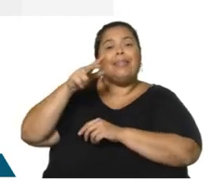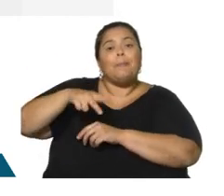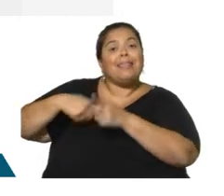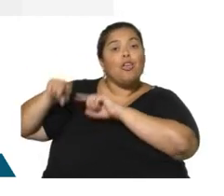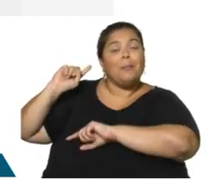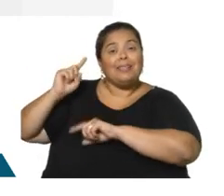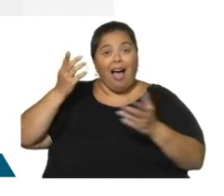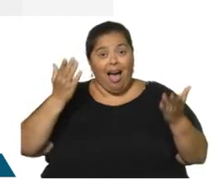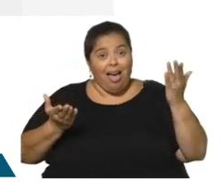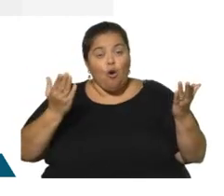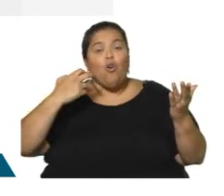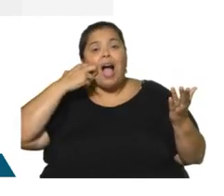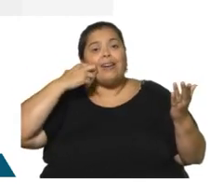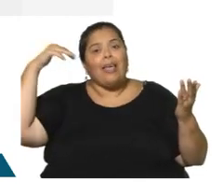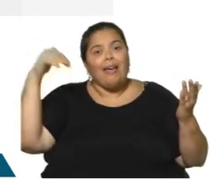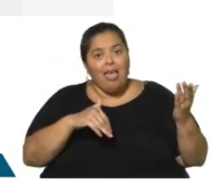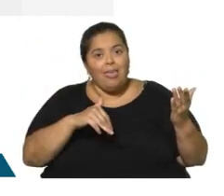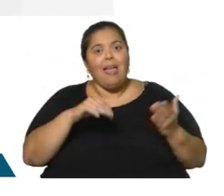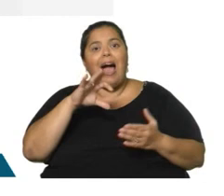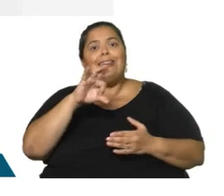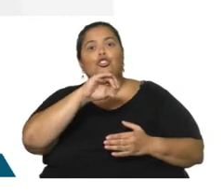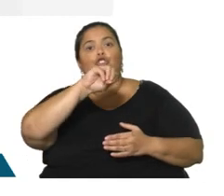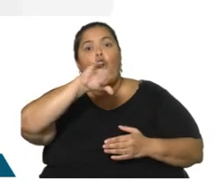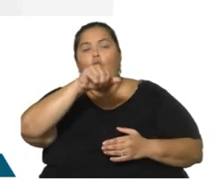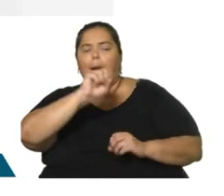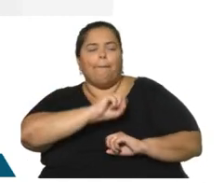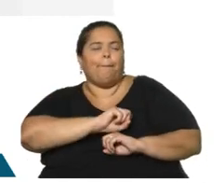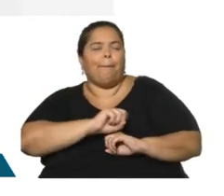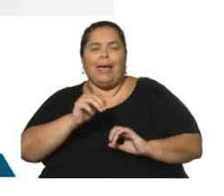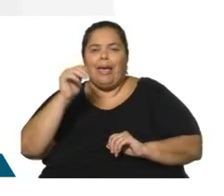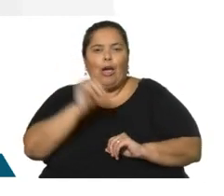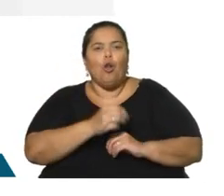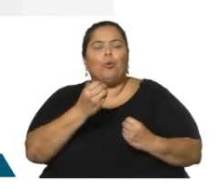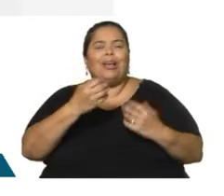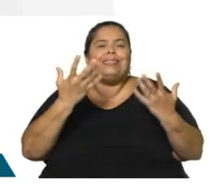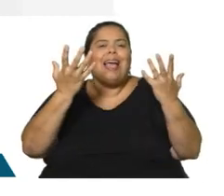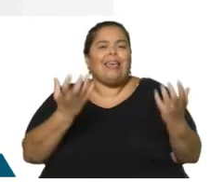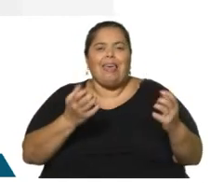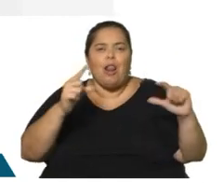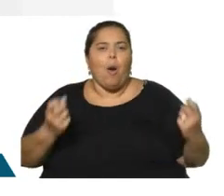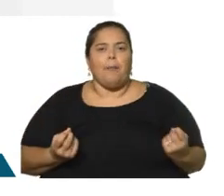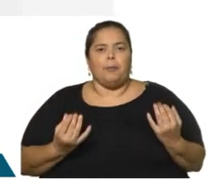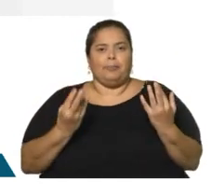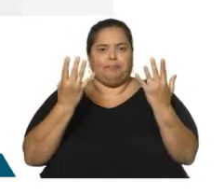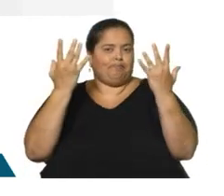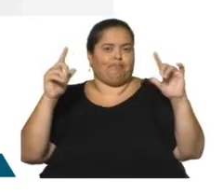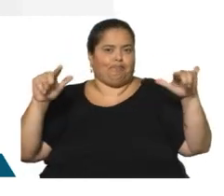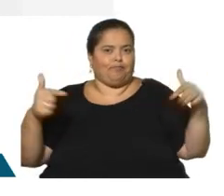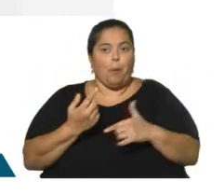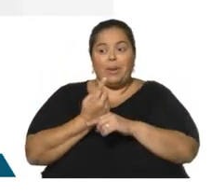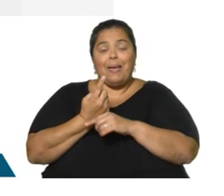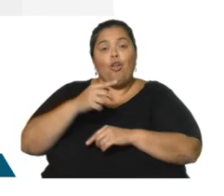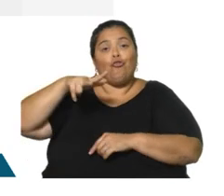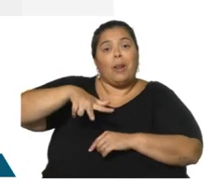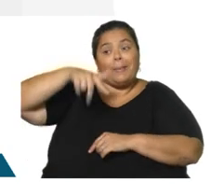aún en la soja, notoriamente golpeados por la sequía. Me refiero al cuadro y los últimos, los primeros tres meses de este año, ¿verdad?